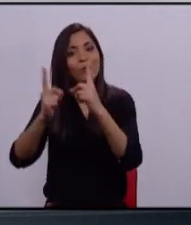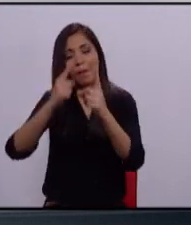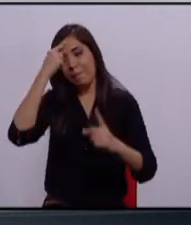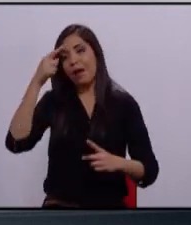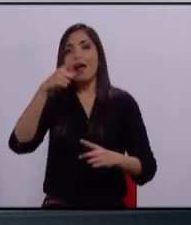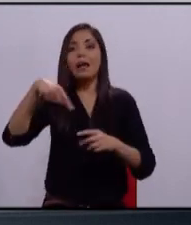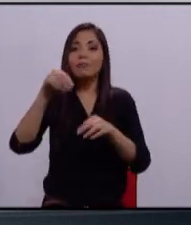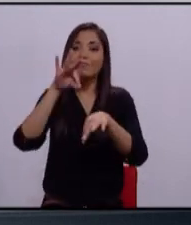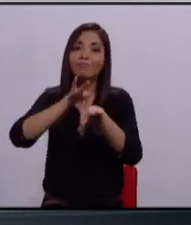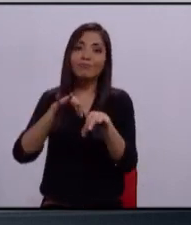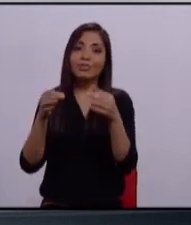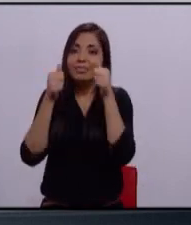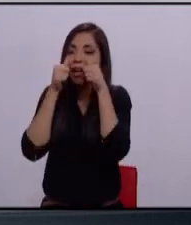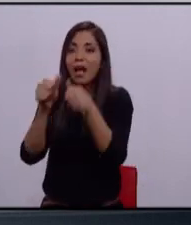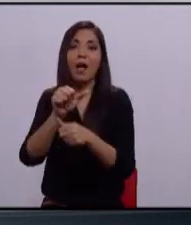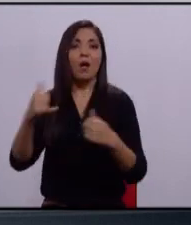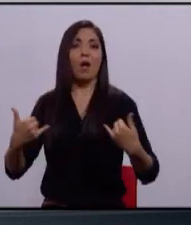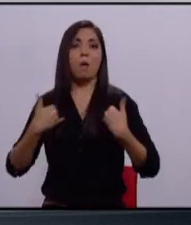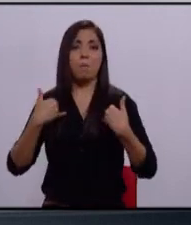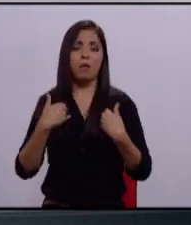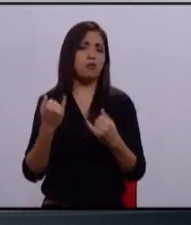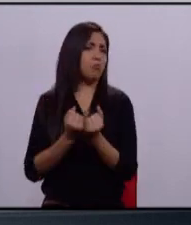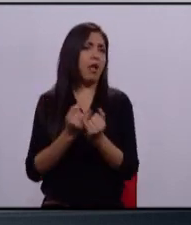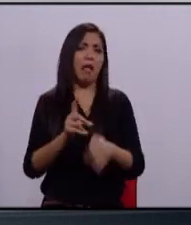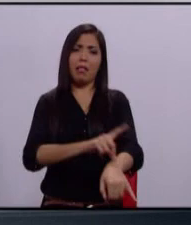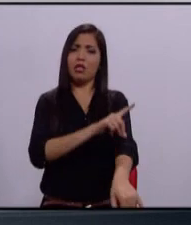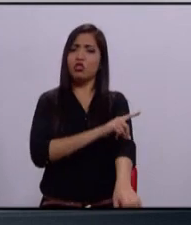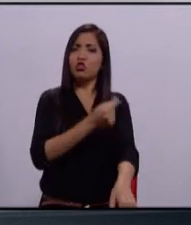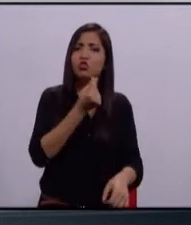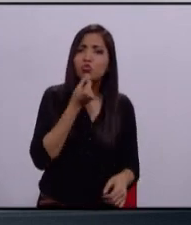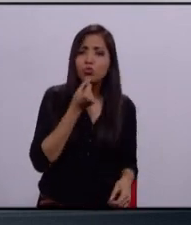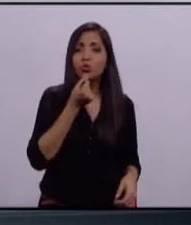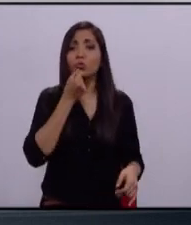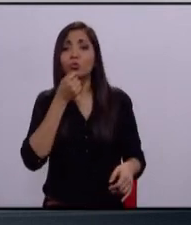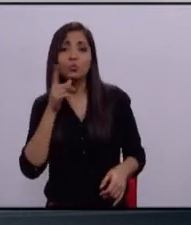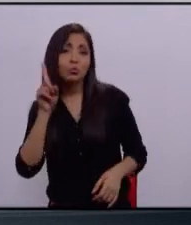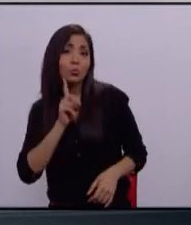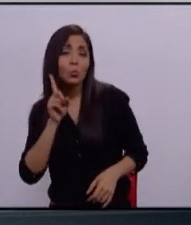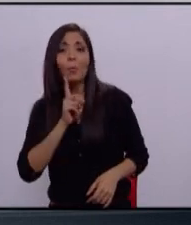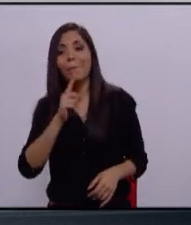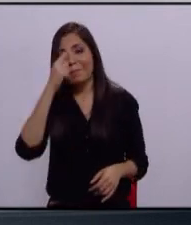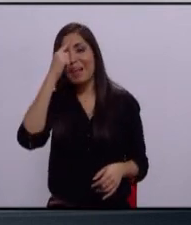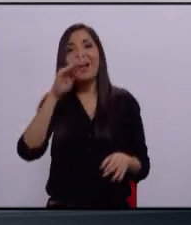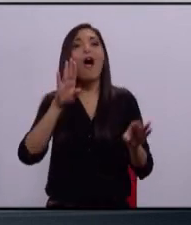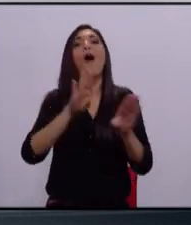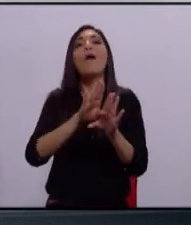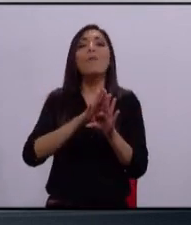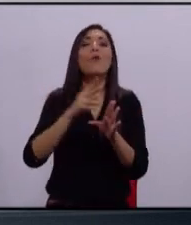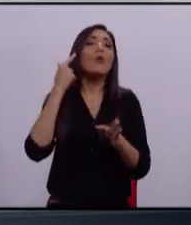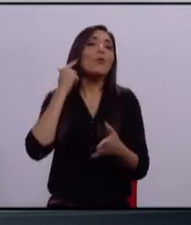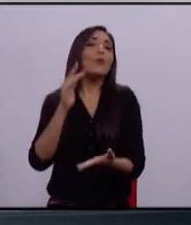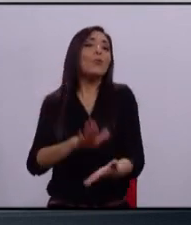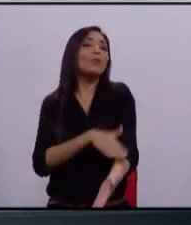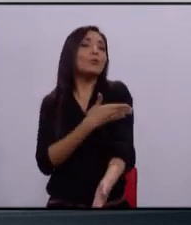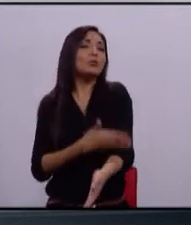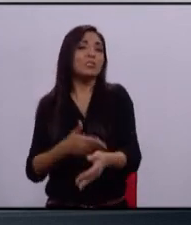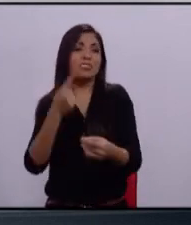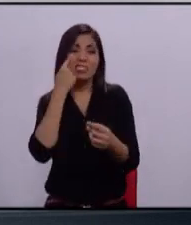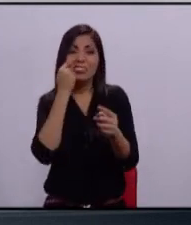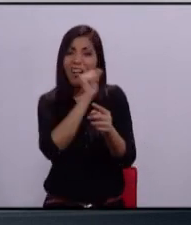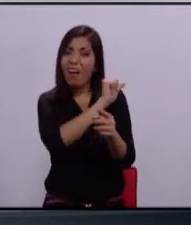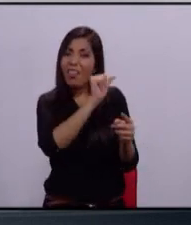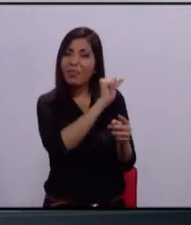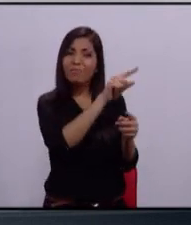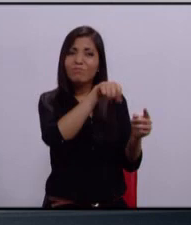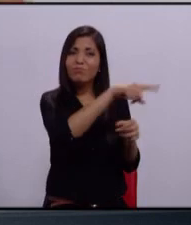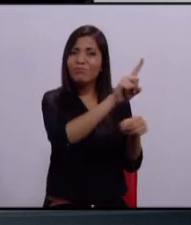a los jóvenes. También, desde niñas y niños, vamos a formar sinfónicas en las 50 colonias más problemáticas de